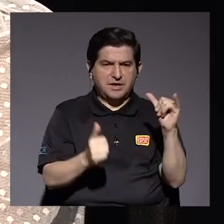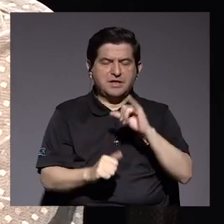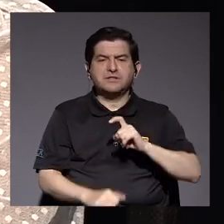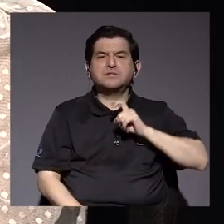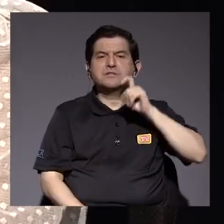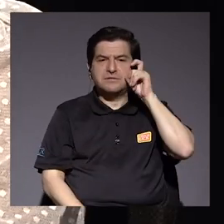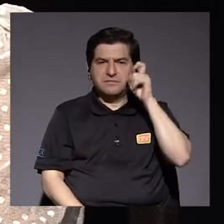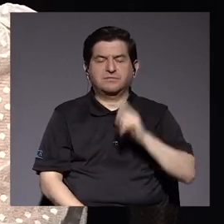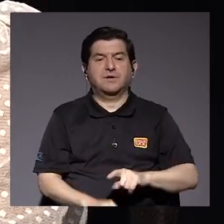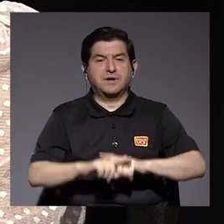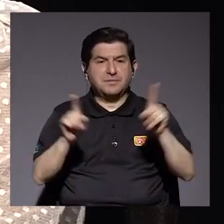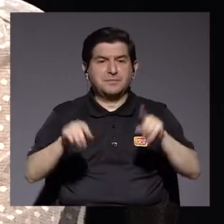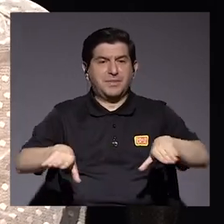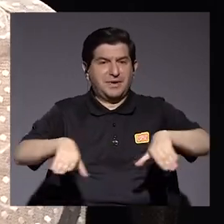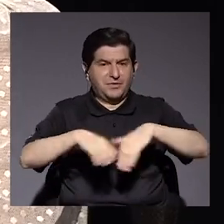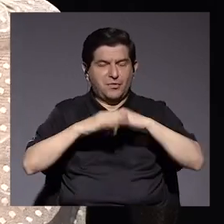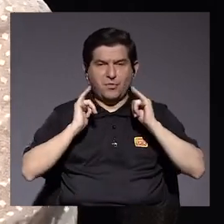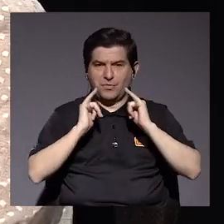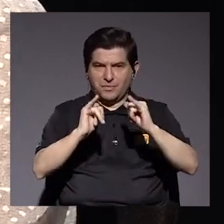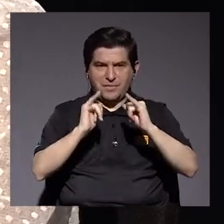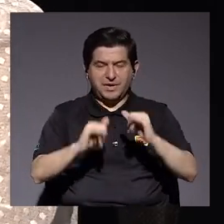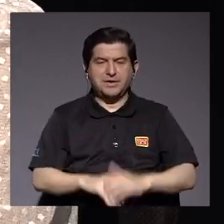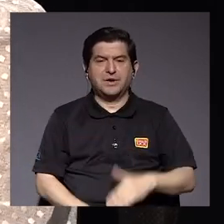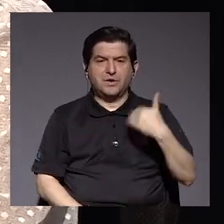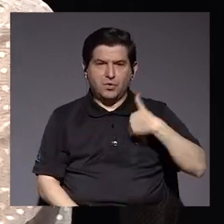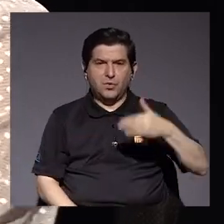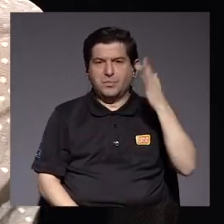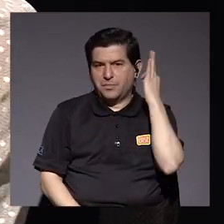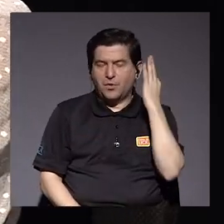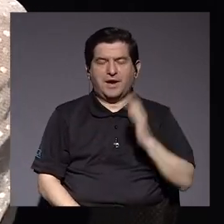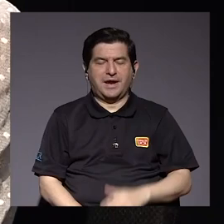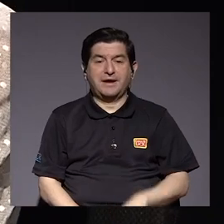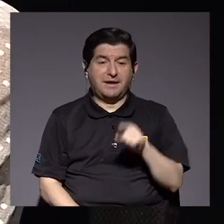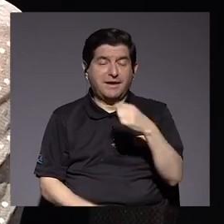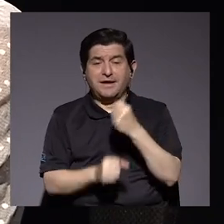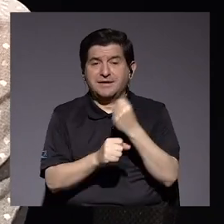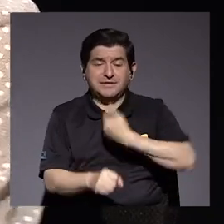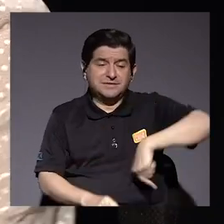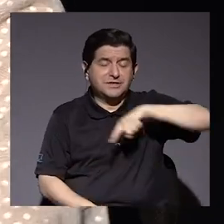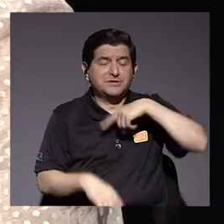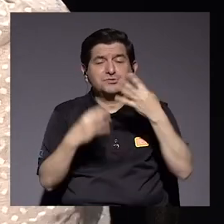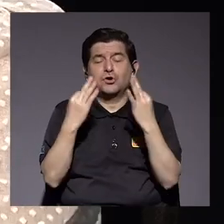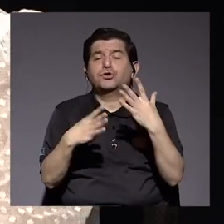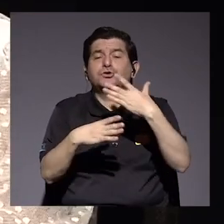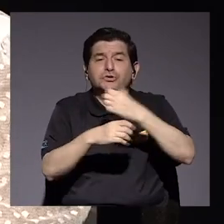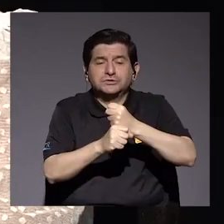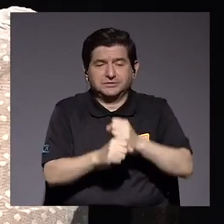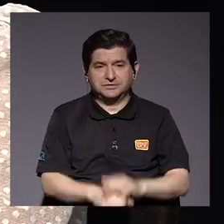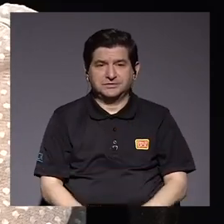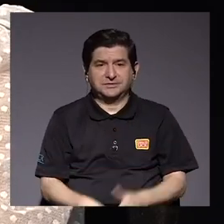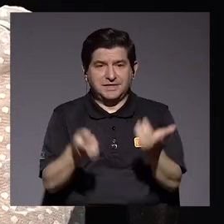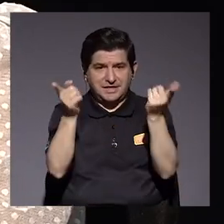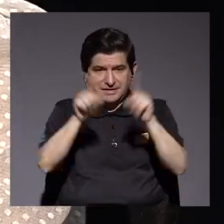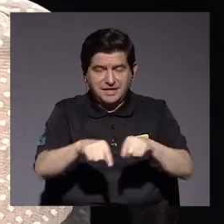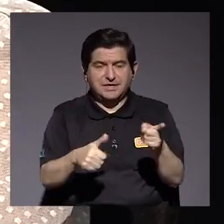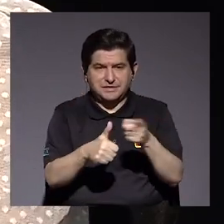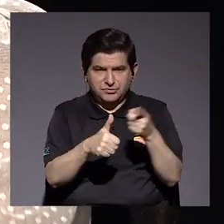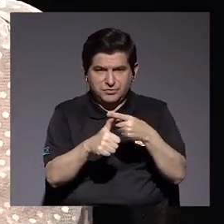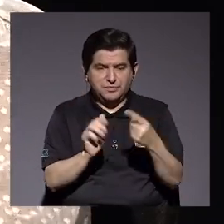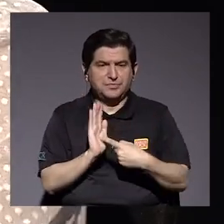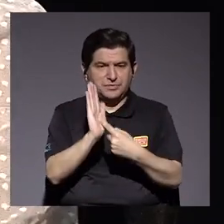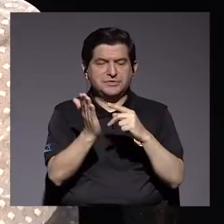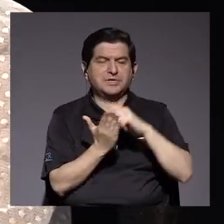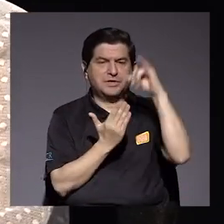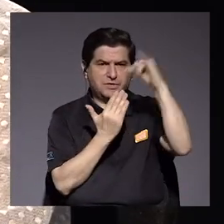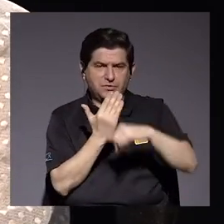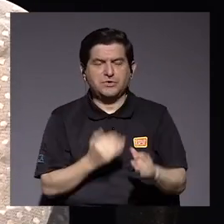de las parejas del mismo sexo, pero el matrimonio igualitario es para hombre y para mujer. Y ese fue el trabajo que nosotros intentamos hacer. De hecho,